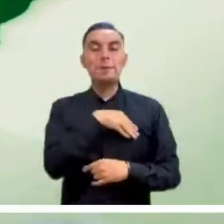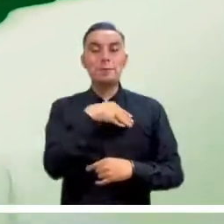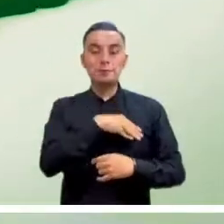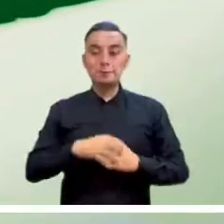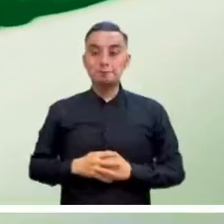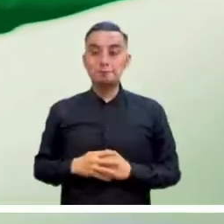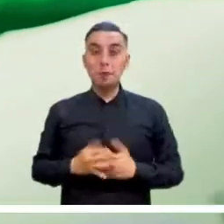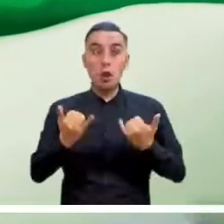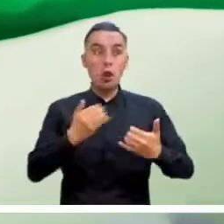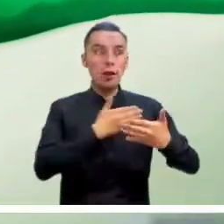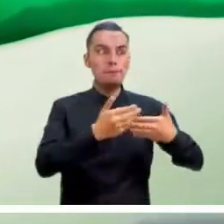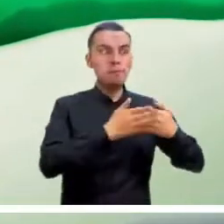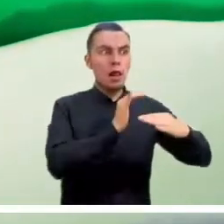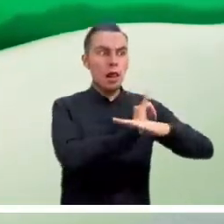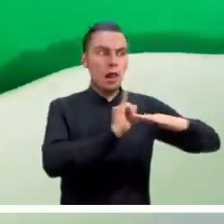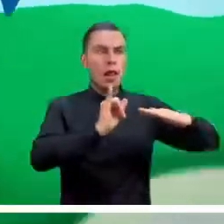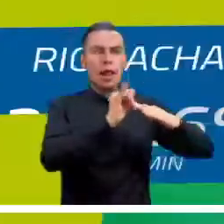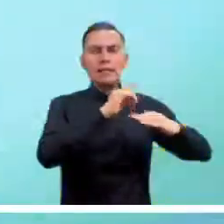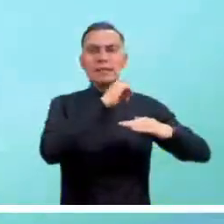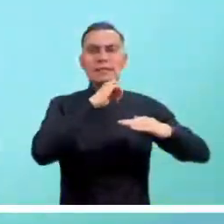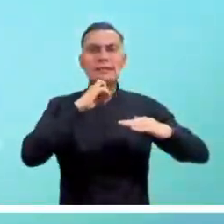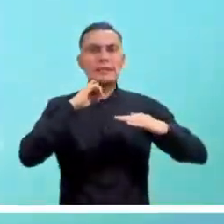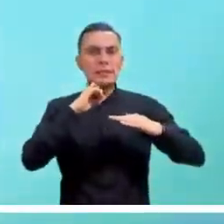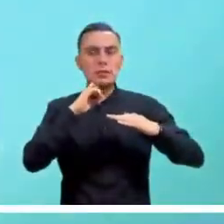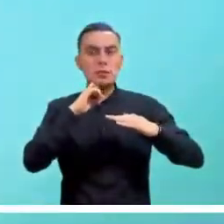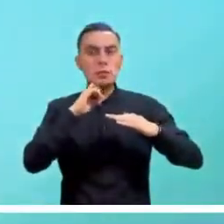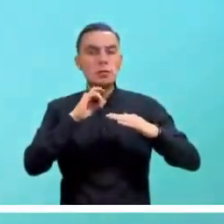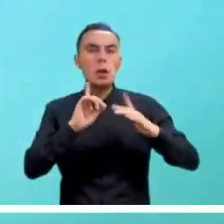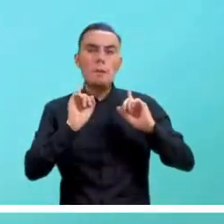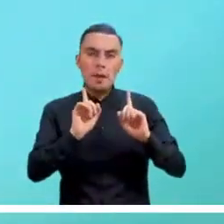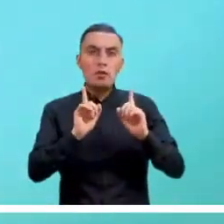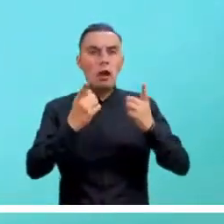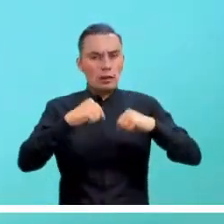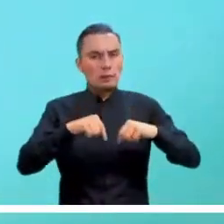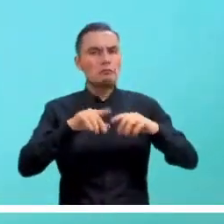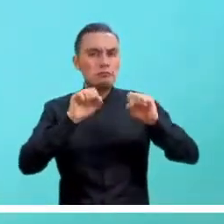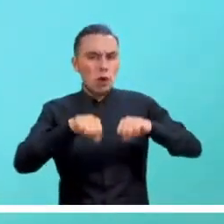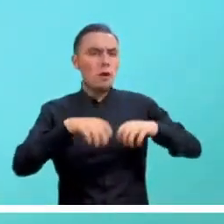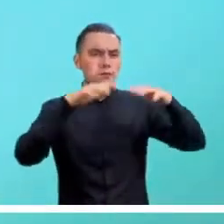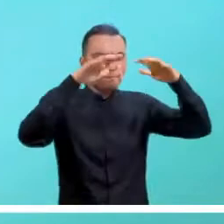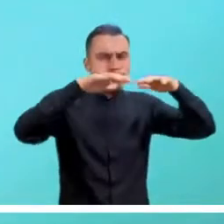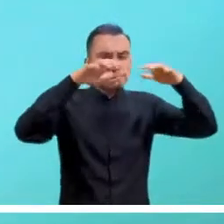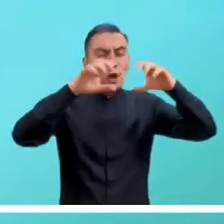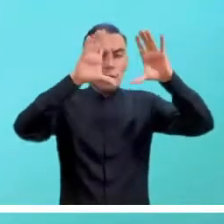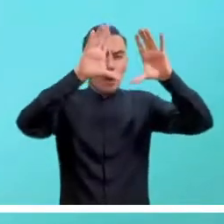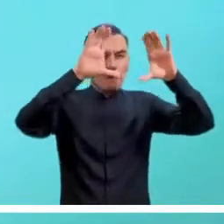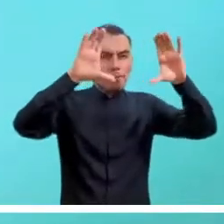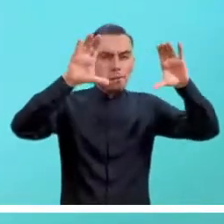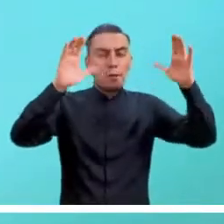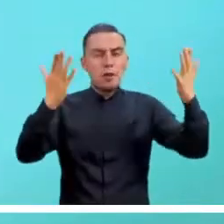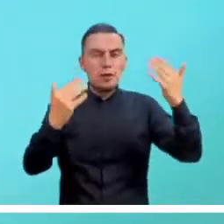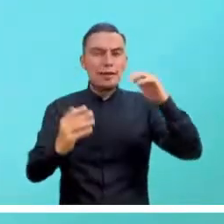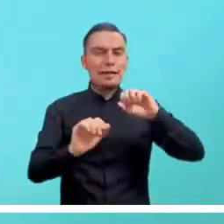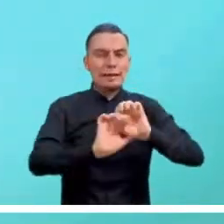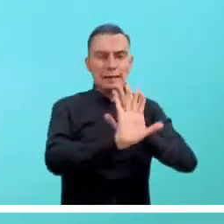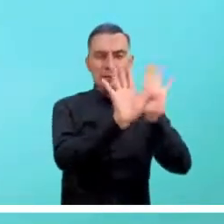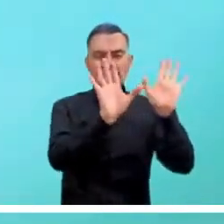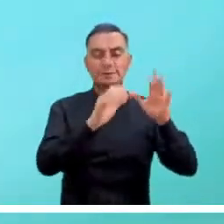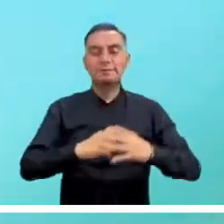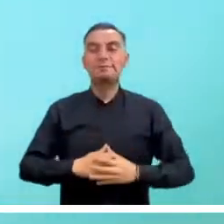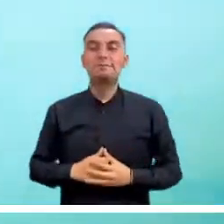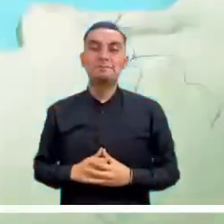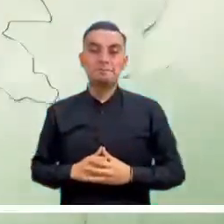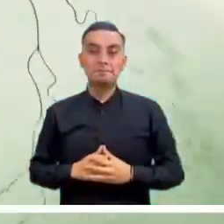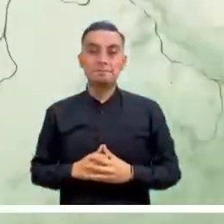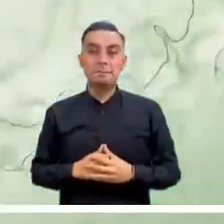tiempo seco en el archipiélago de San Andrés y Providencia, donde además se advierte en nubosidad parcial durante las primeras horas del día.